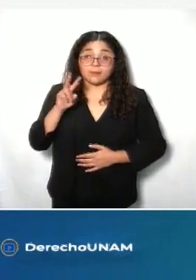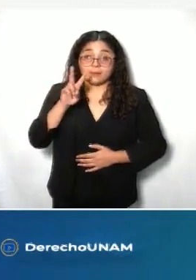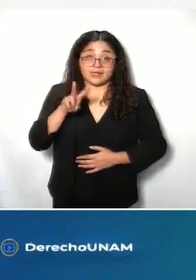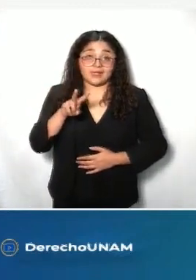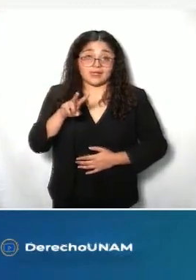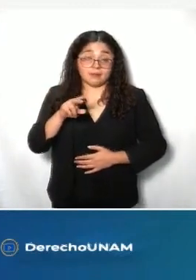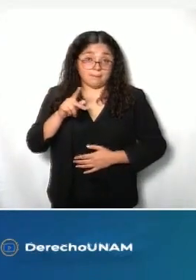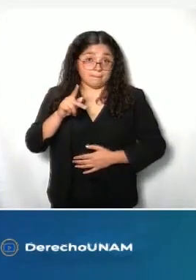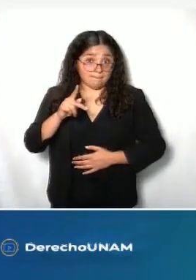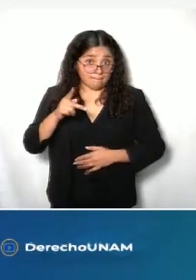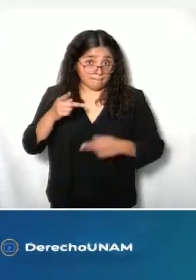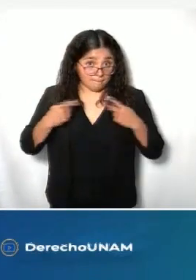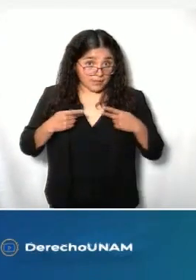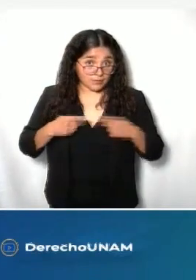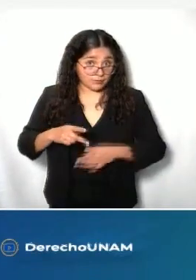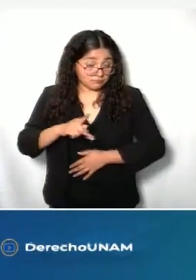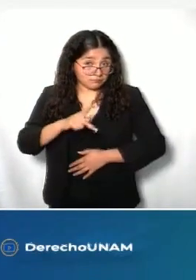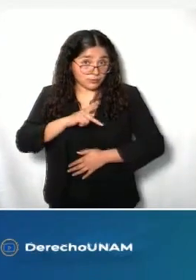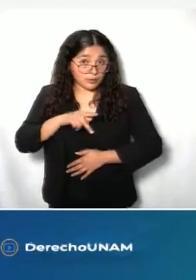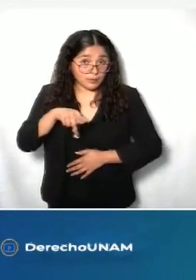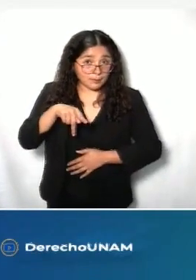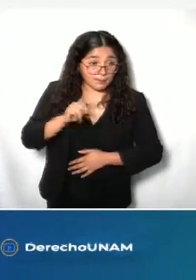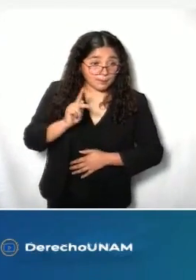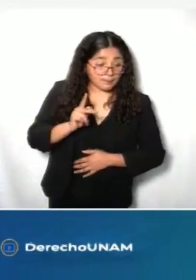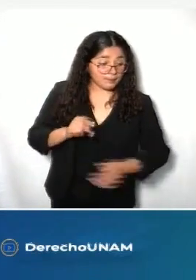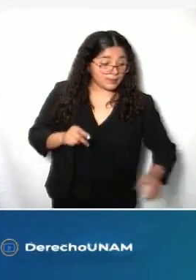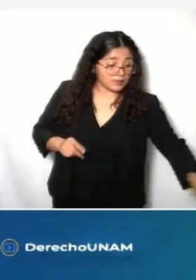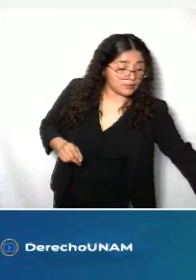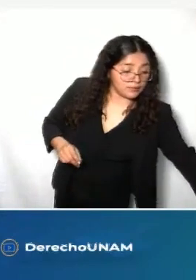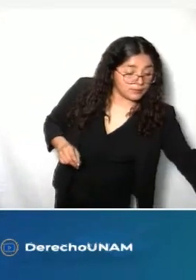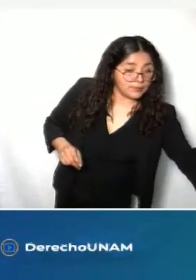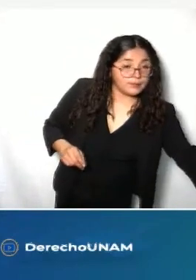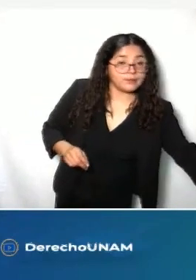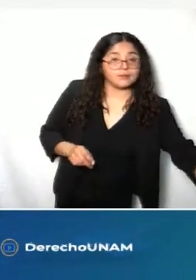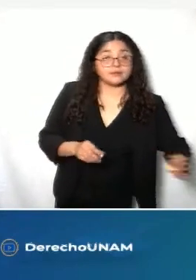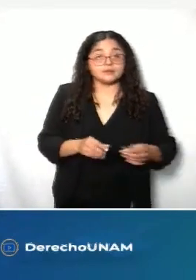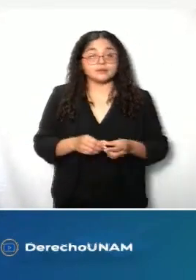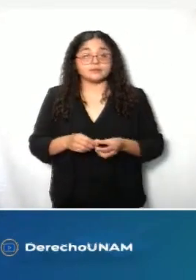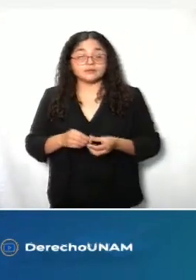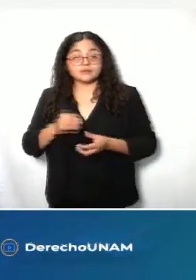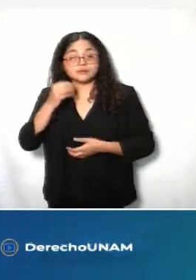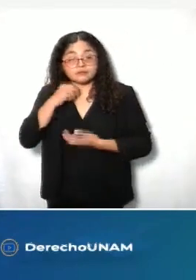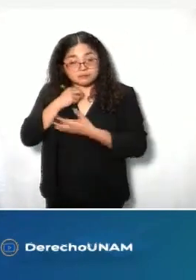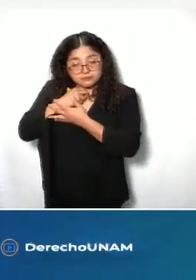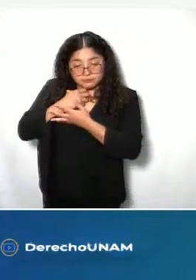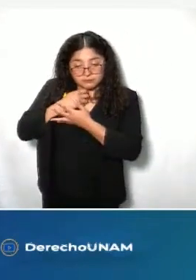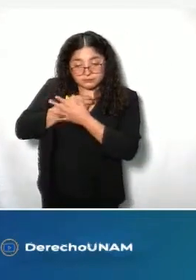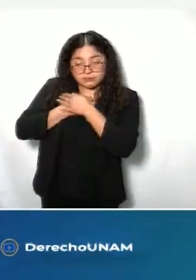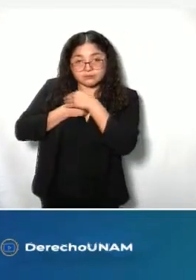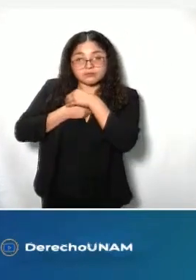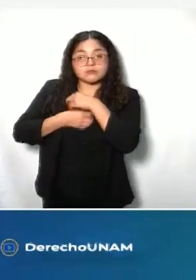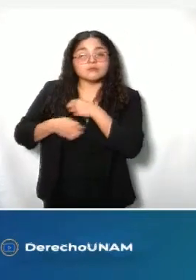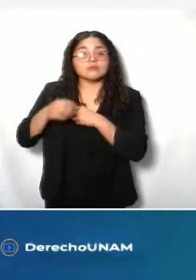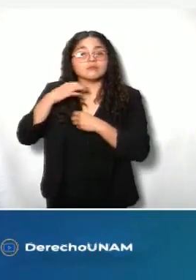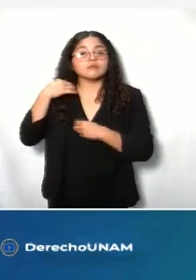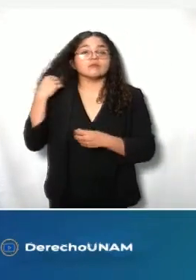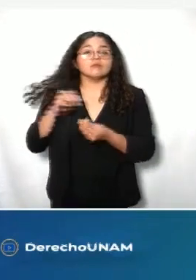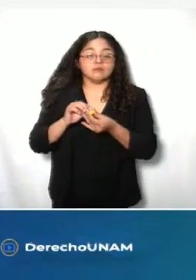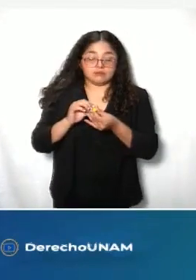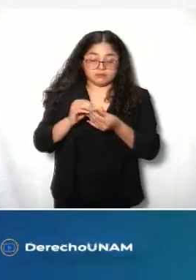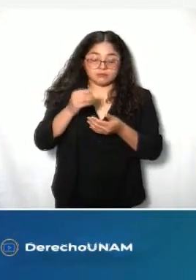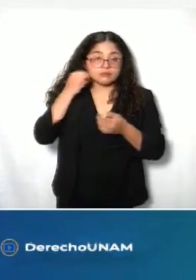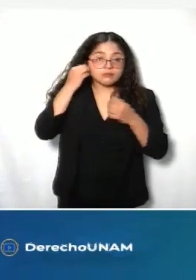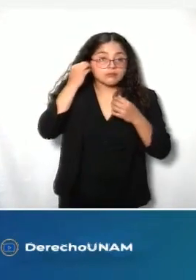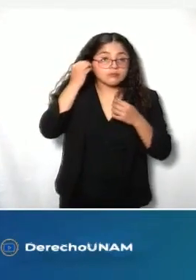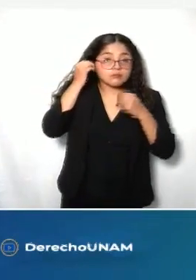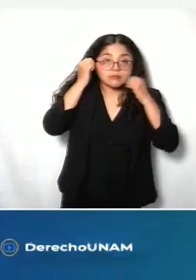pero también la universidad siempre tiene abiertas sus puertas, y es un espacio de reflexión para que juntos podamos llevar a